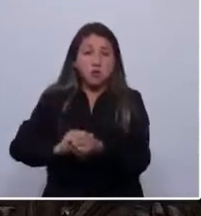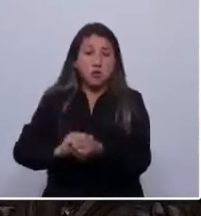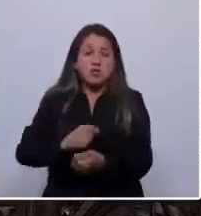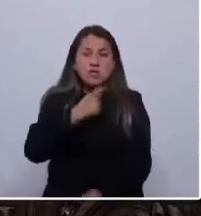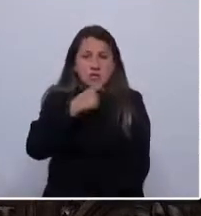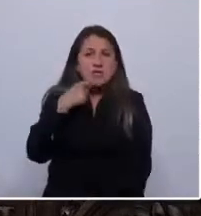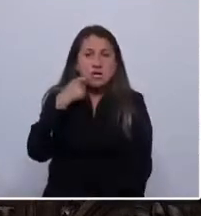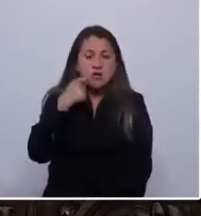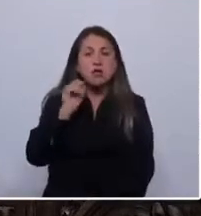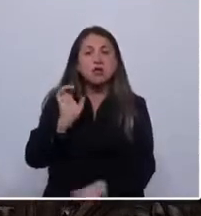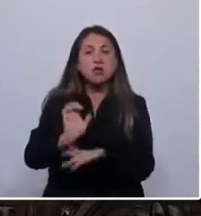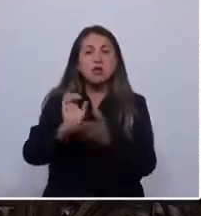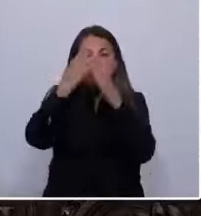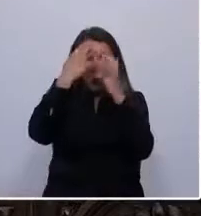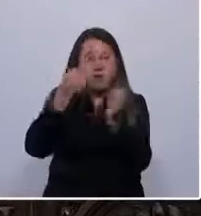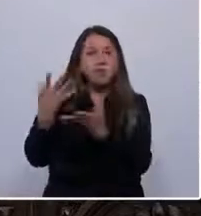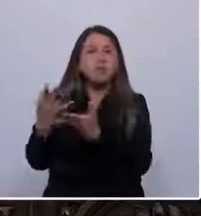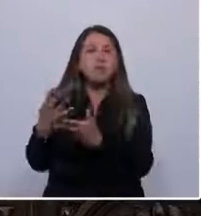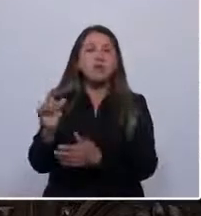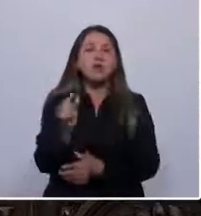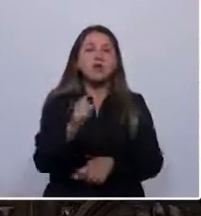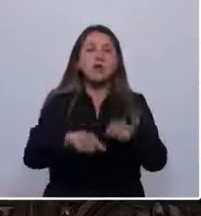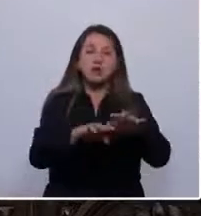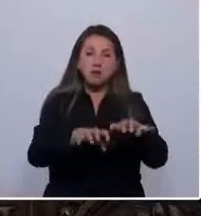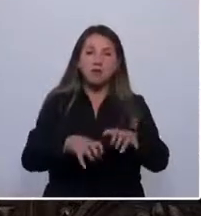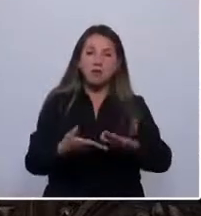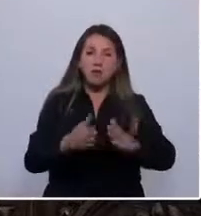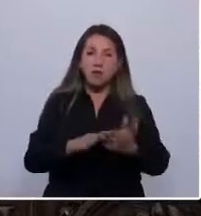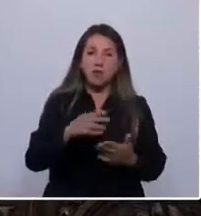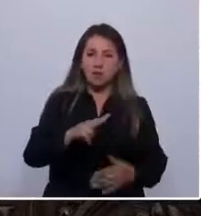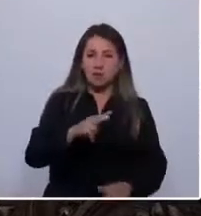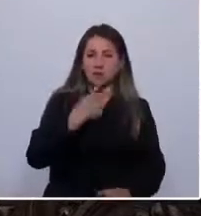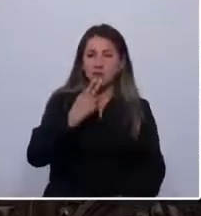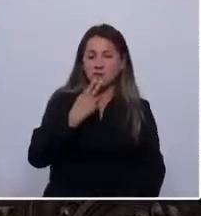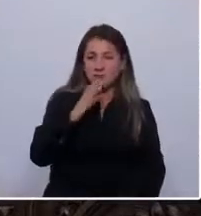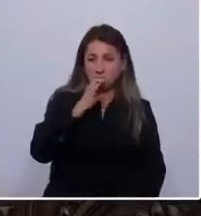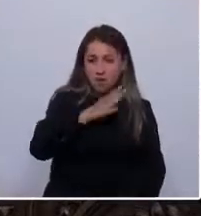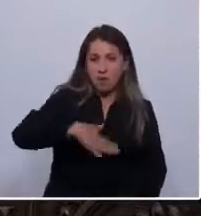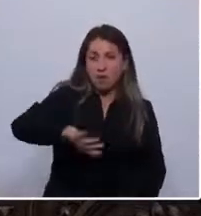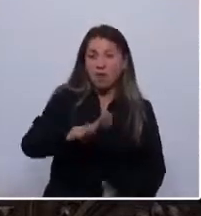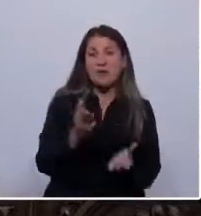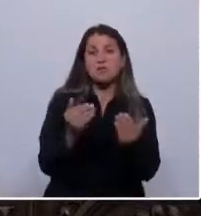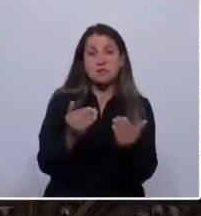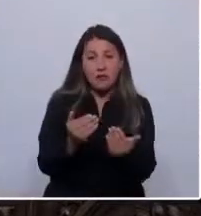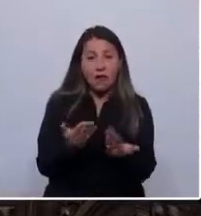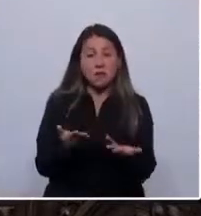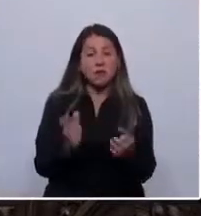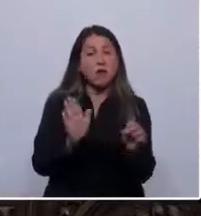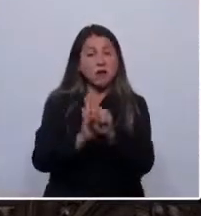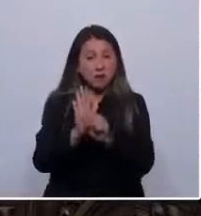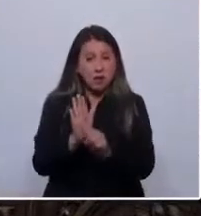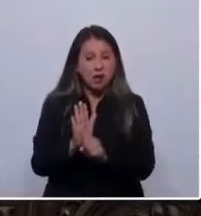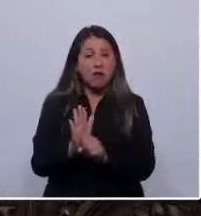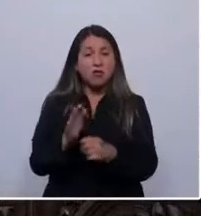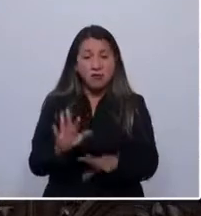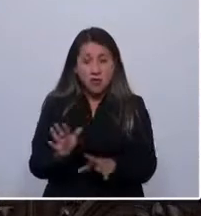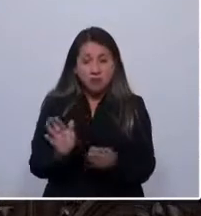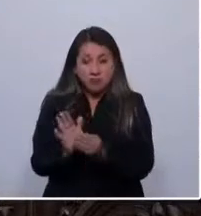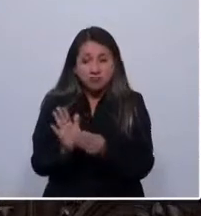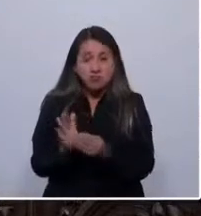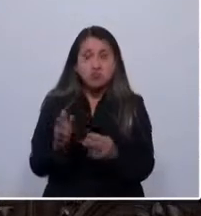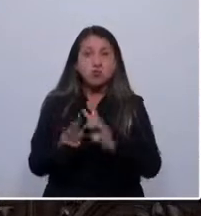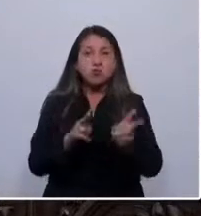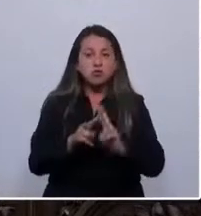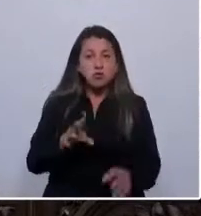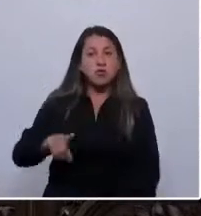el Estado se olvidó de los pequeños agricultores y comunidades rurales. Necesitamos un nuevo Estado que llegue a tiempo con soluciones reales y dignas,